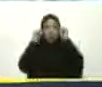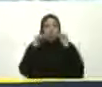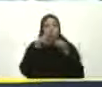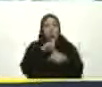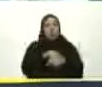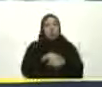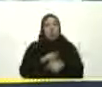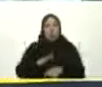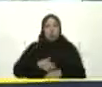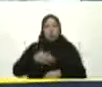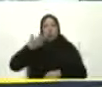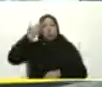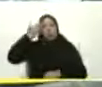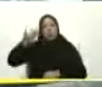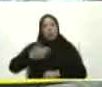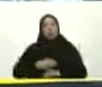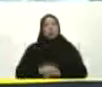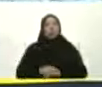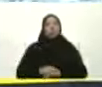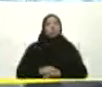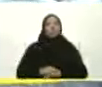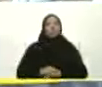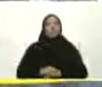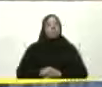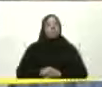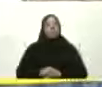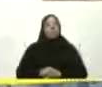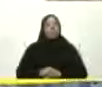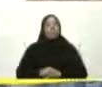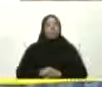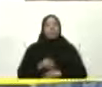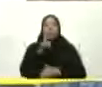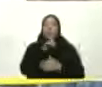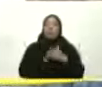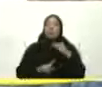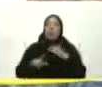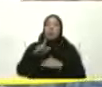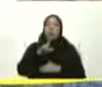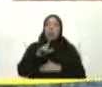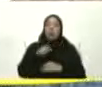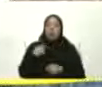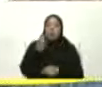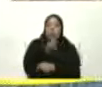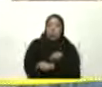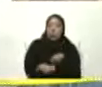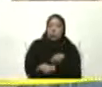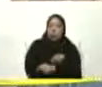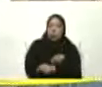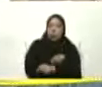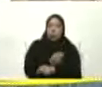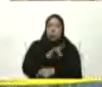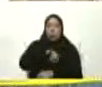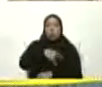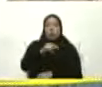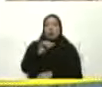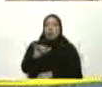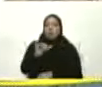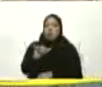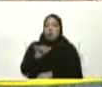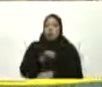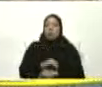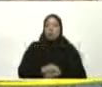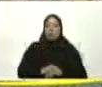Adelante Licenciado Egresado De esta Magna